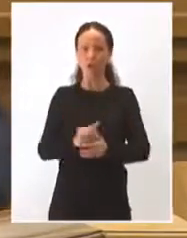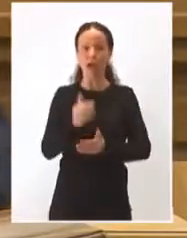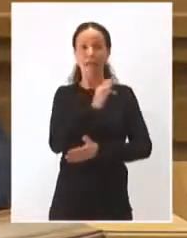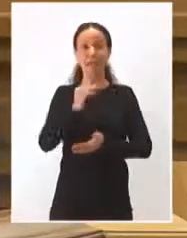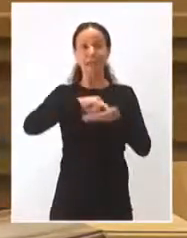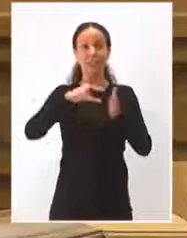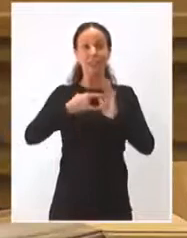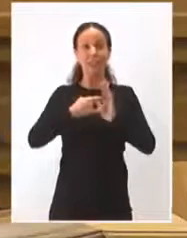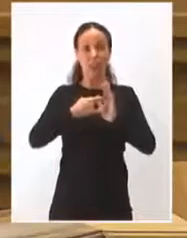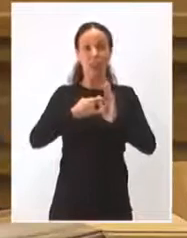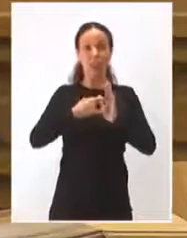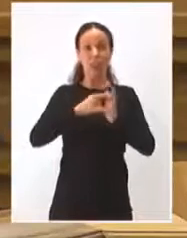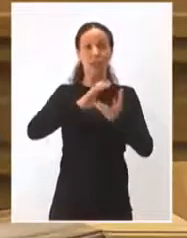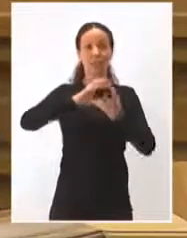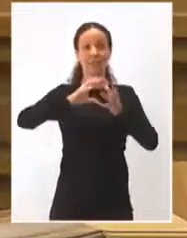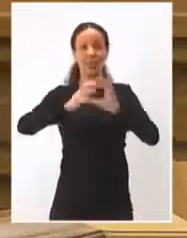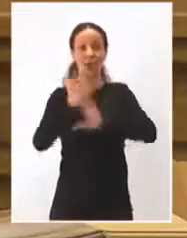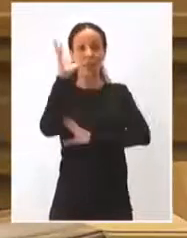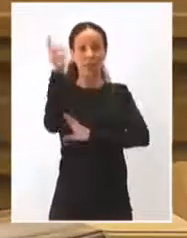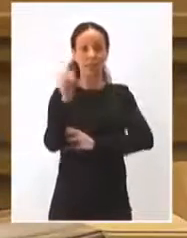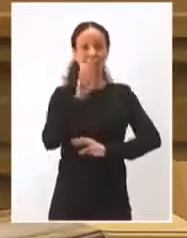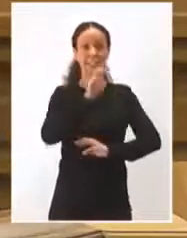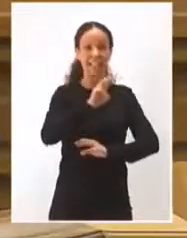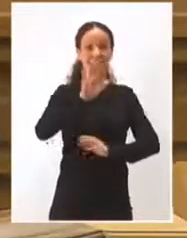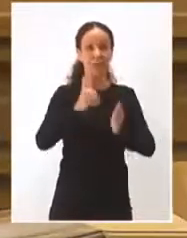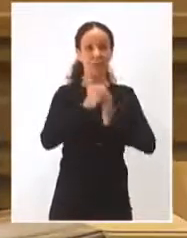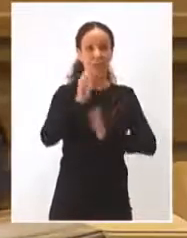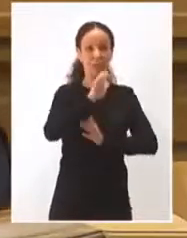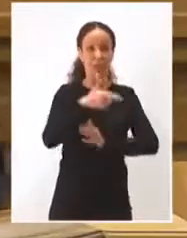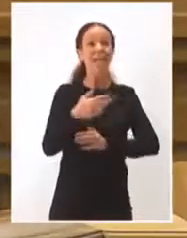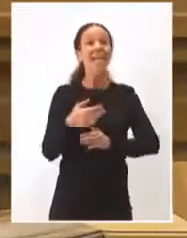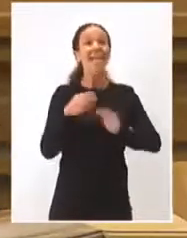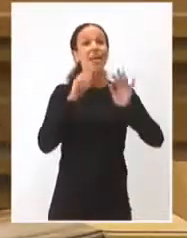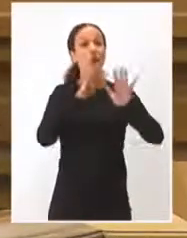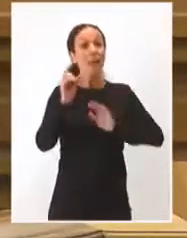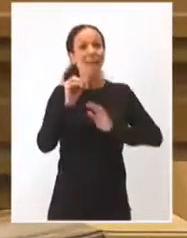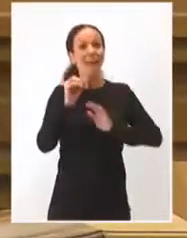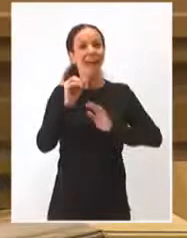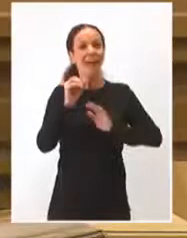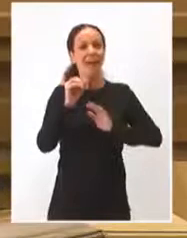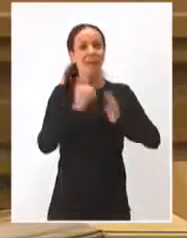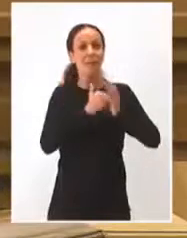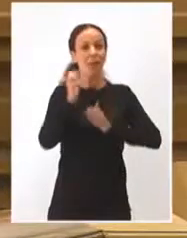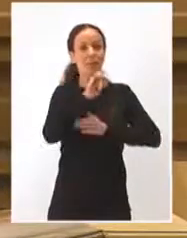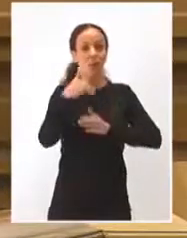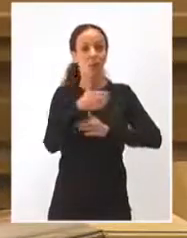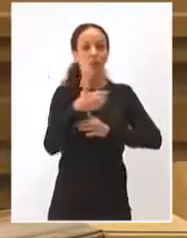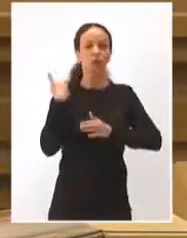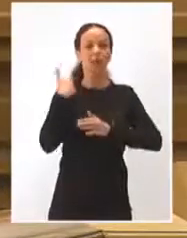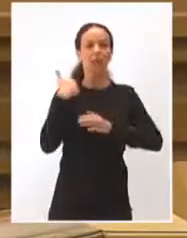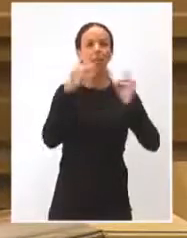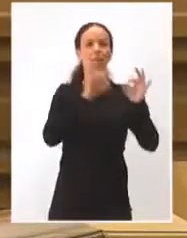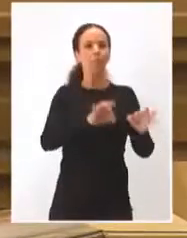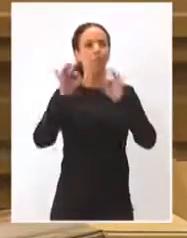transición ecológica con 35 millones de presupuestación y 90 millones que ya tiene la comunidad autónoma financiado y en marcha,